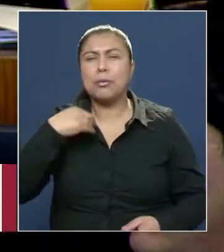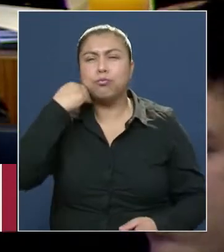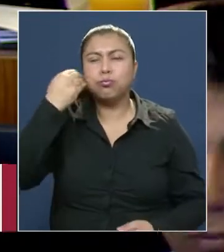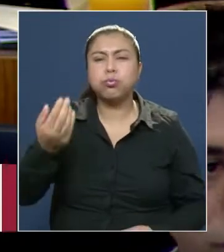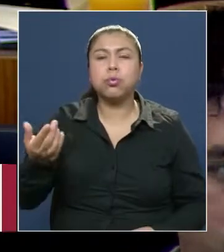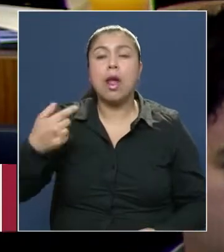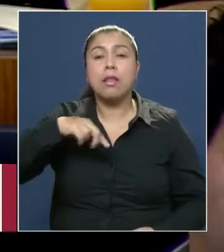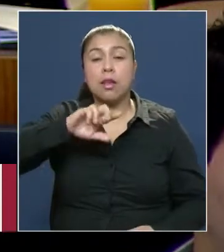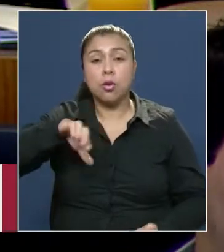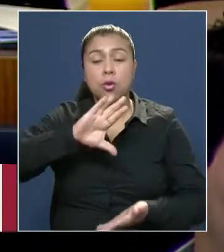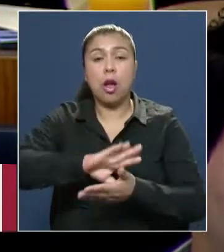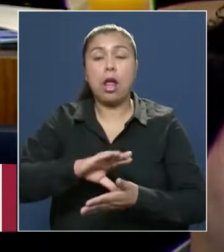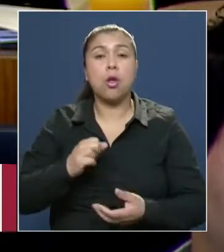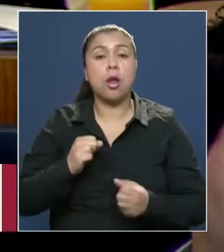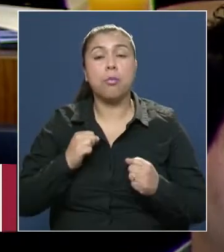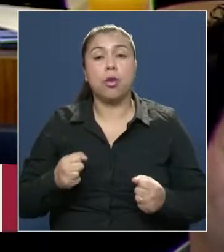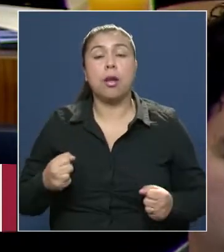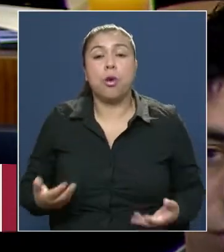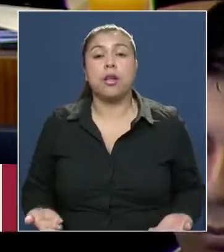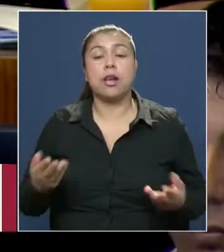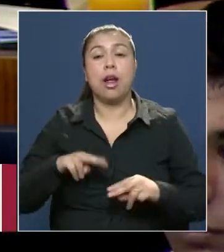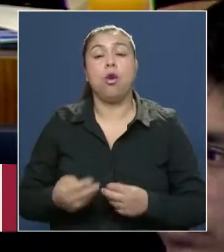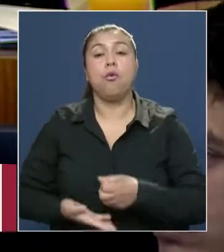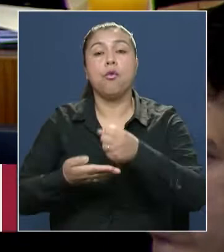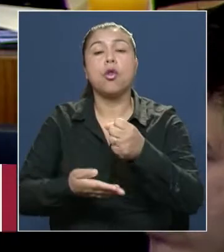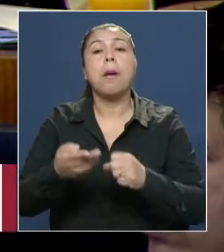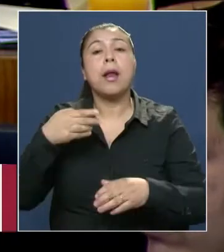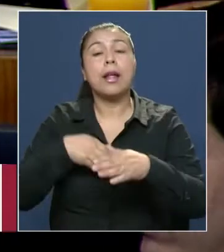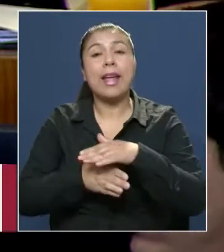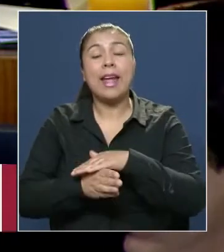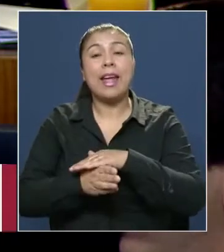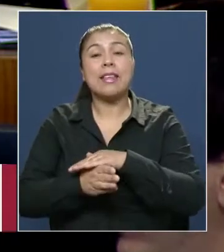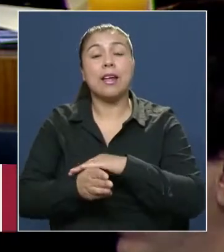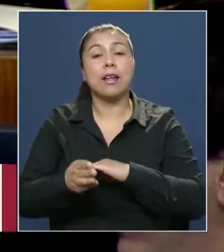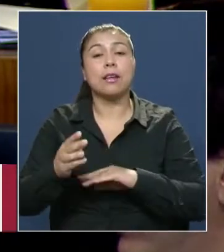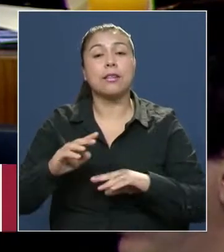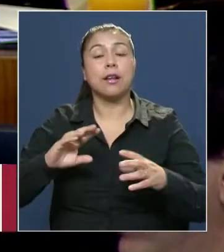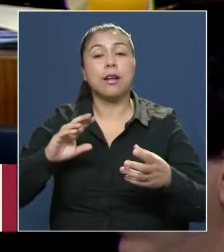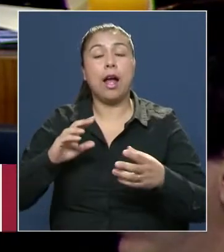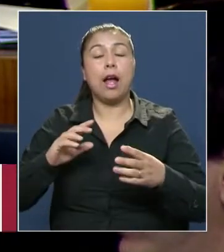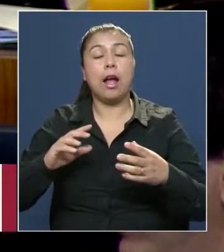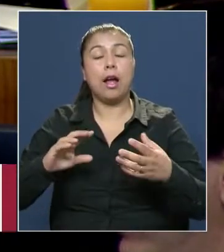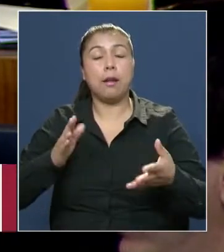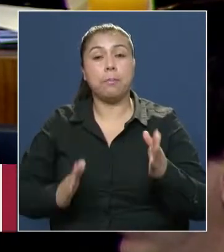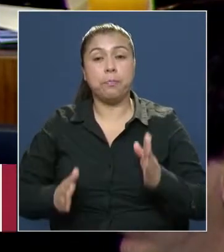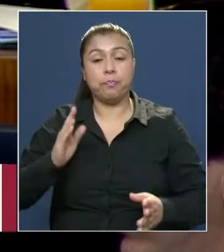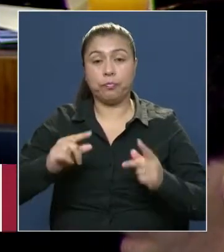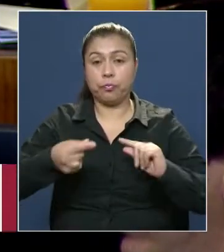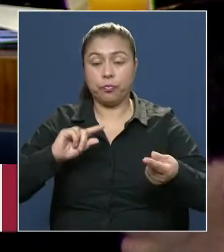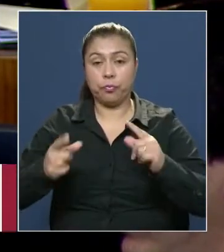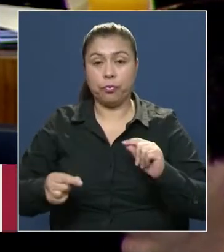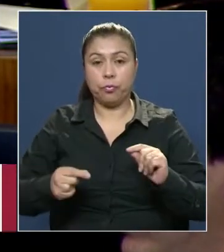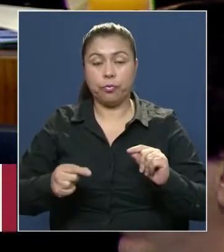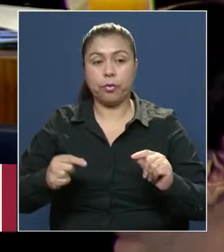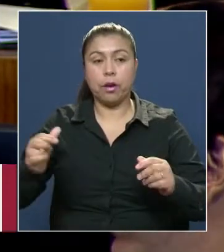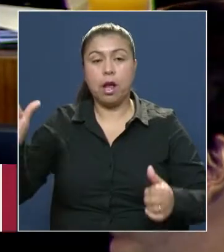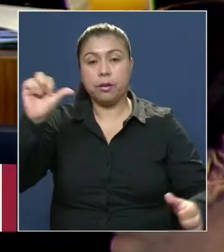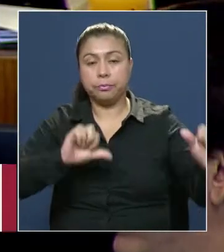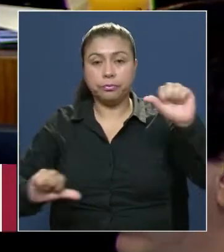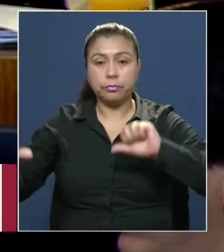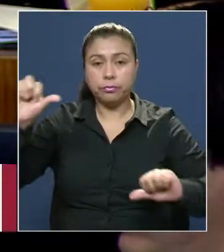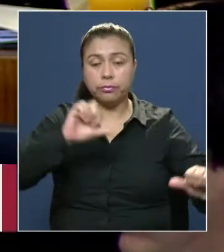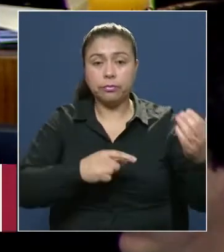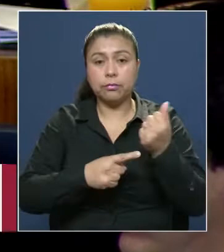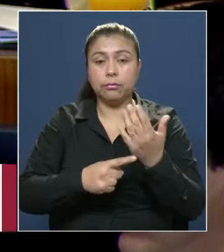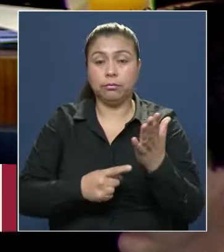recursos institucionalmente para que ellas puedan acceder a estas instancias mundiales de discusión y debate con respecto a la ciencia, en este caso